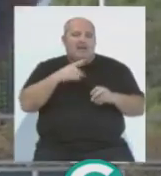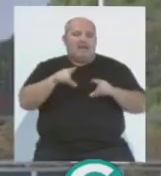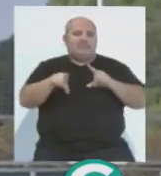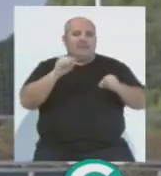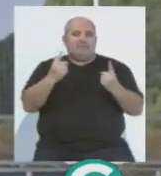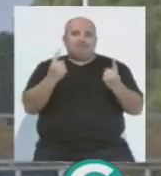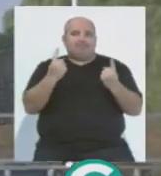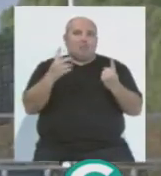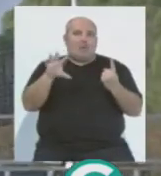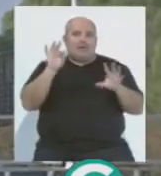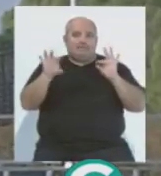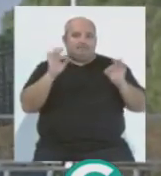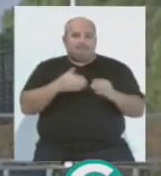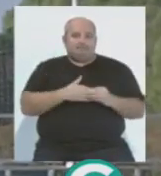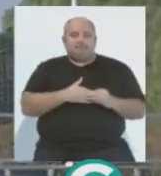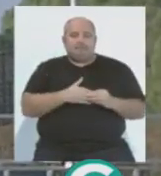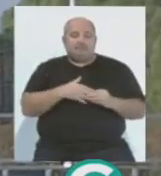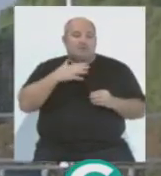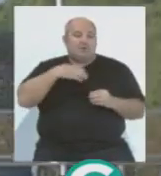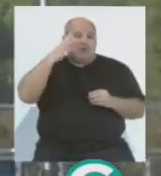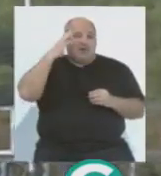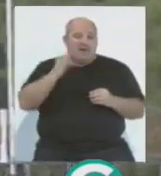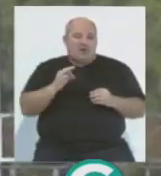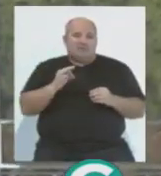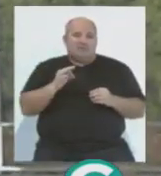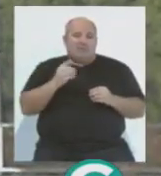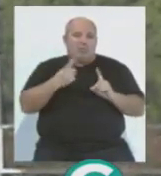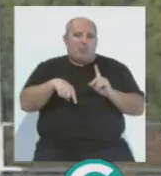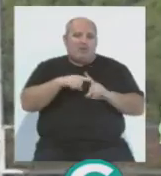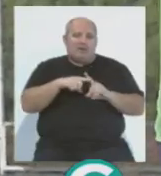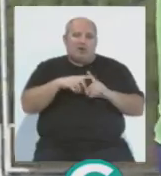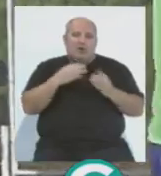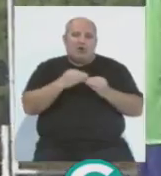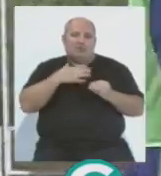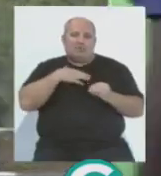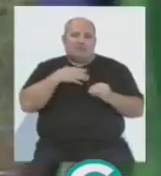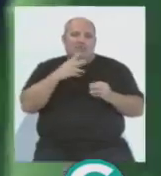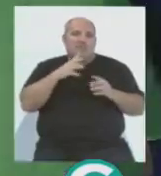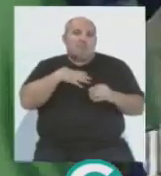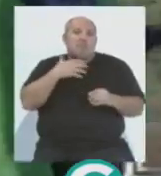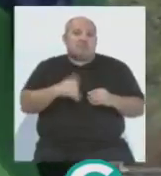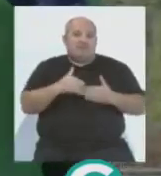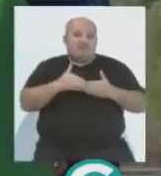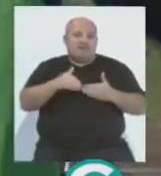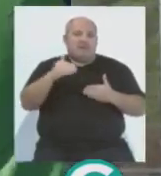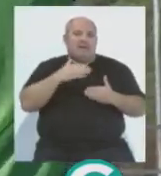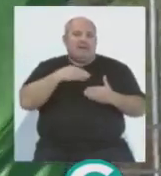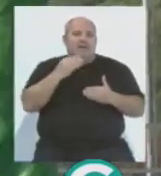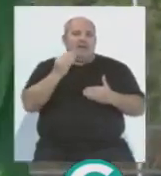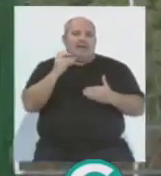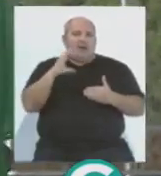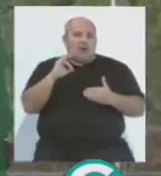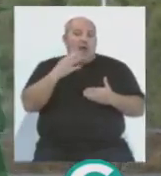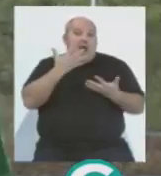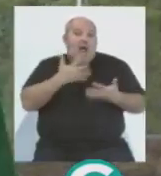una decisión muy importante. Yo creo que volverá a contar con Sergio y probablemente sea Keko el que acabe sentado,